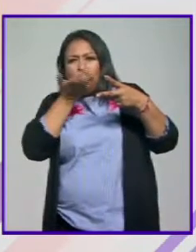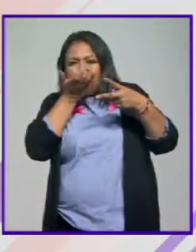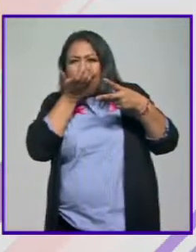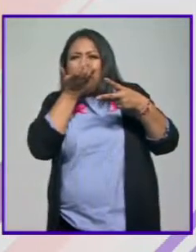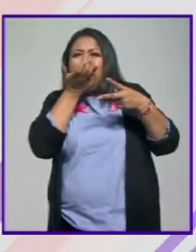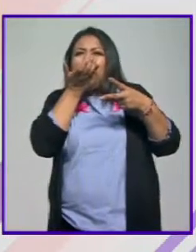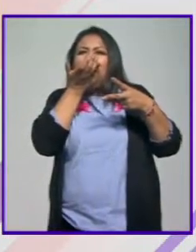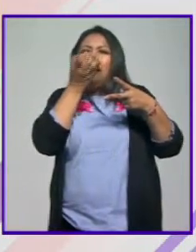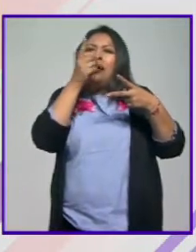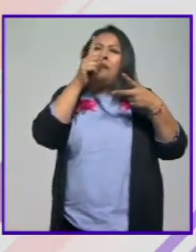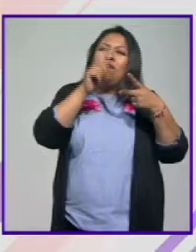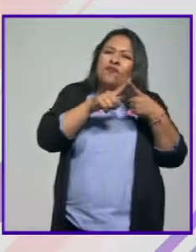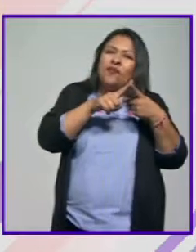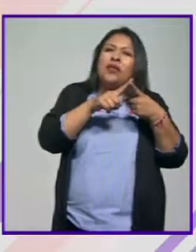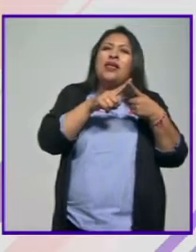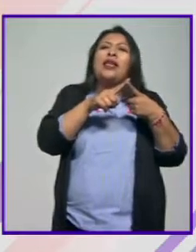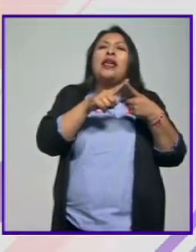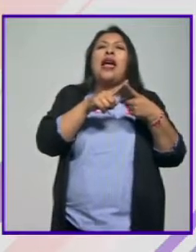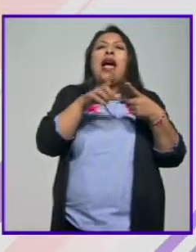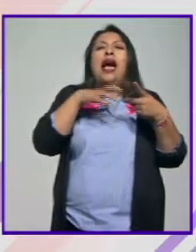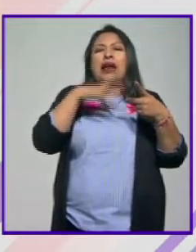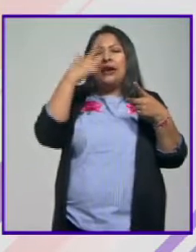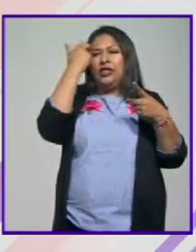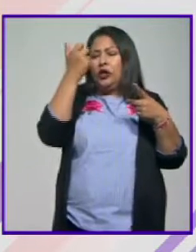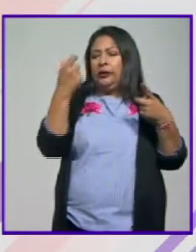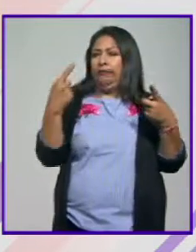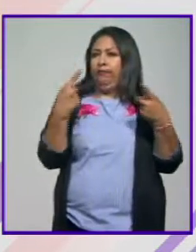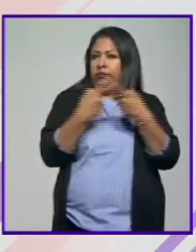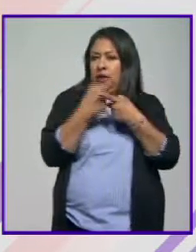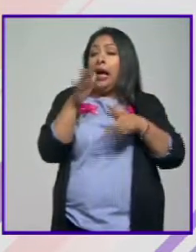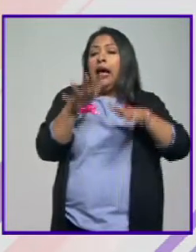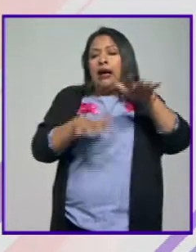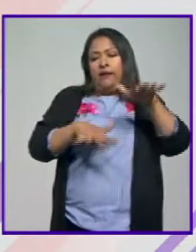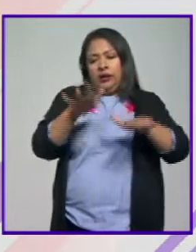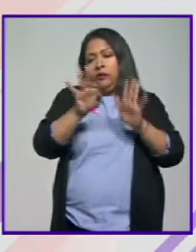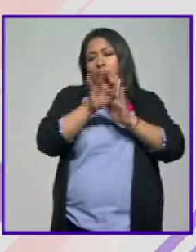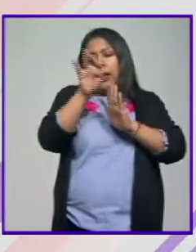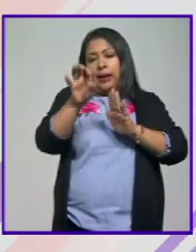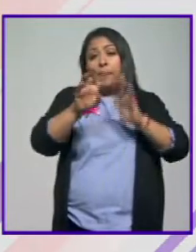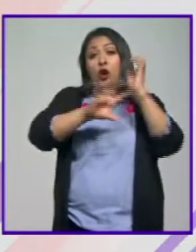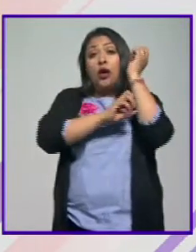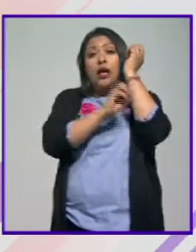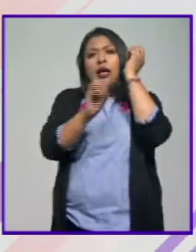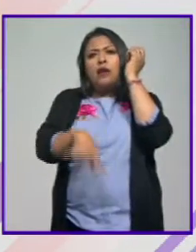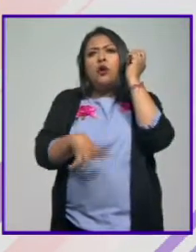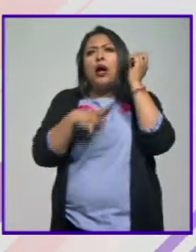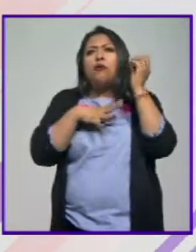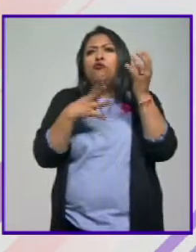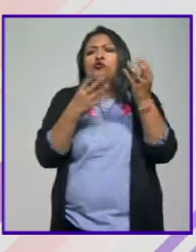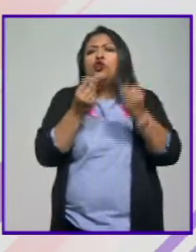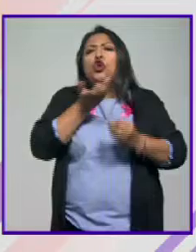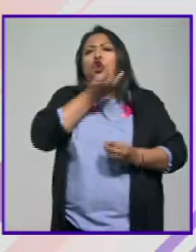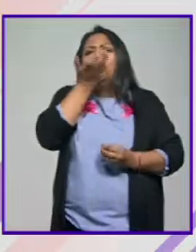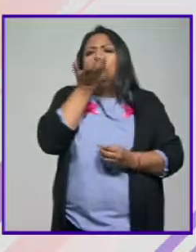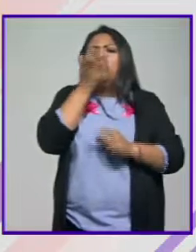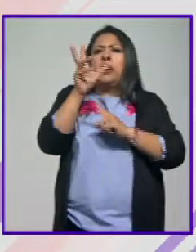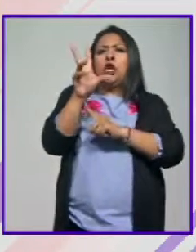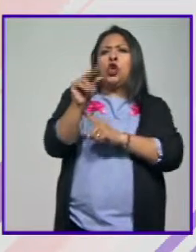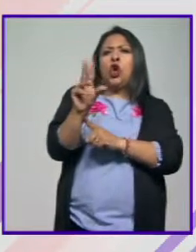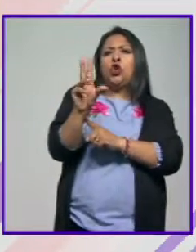costumbre, y lo que la población tiene razones. En torno al aborto hay mucha costumbre para decir no.